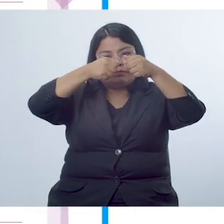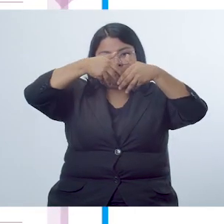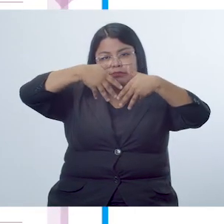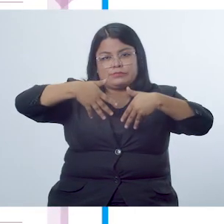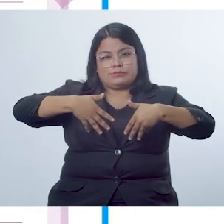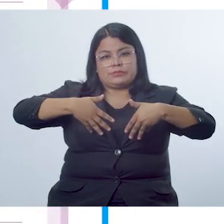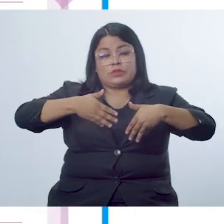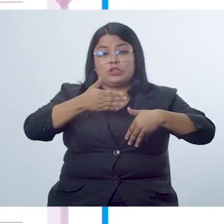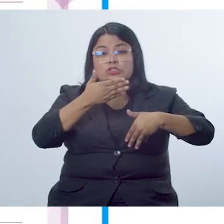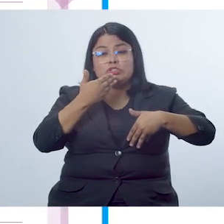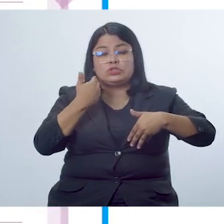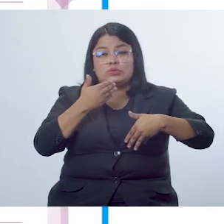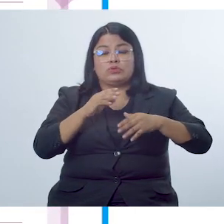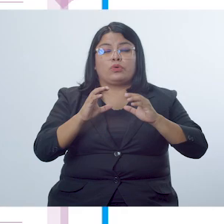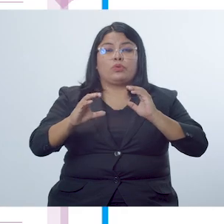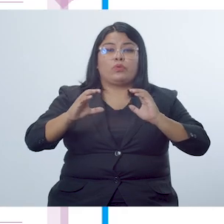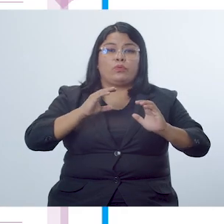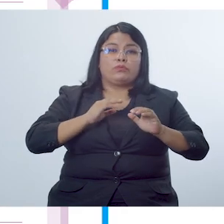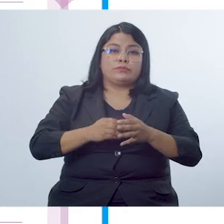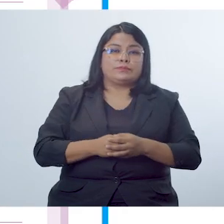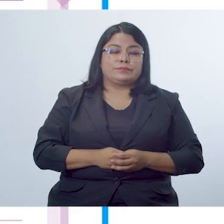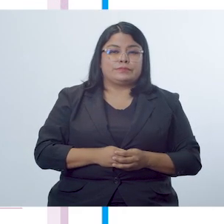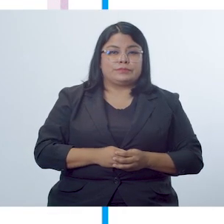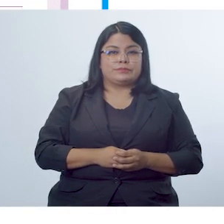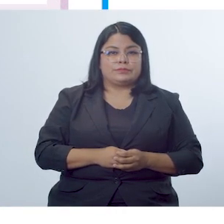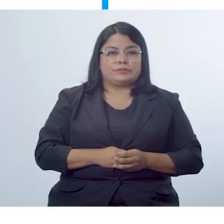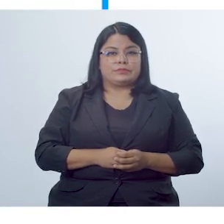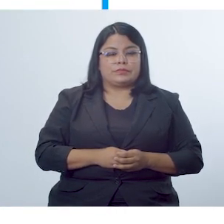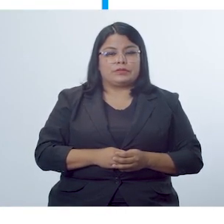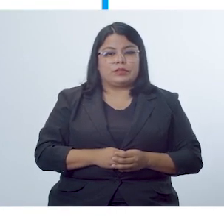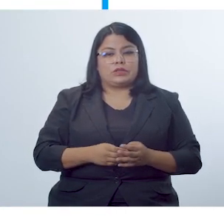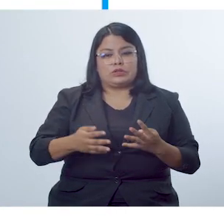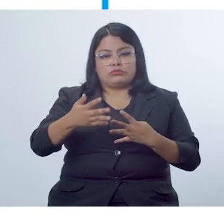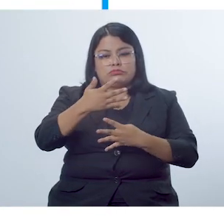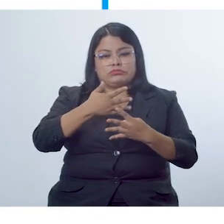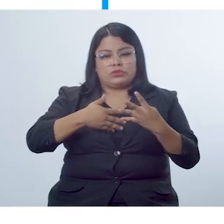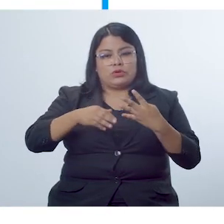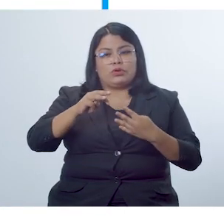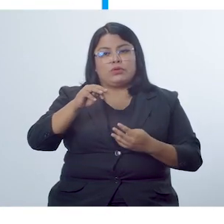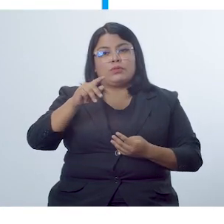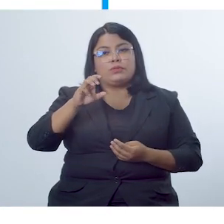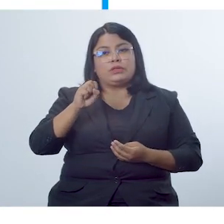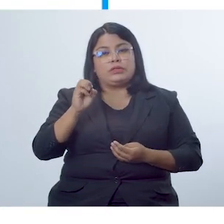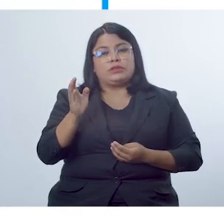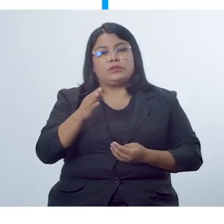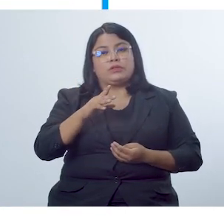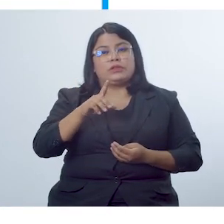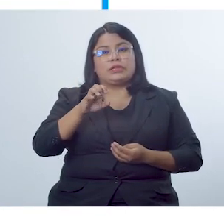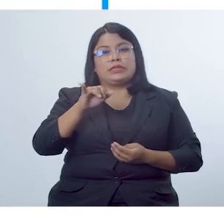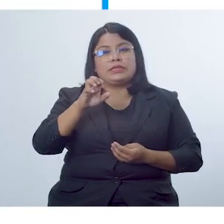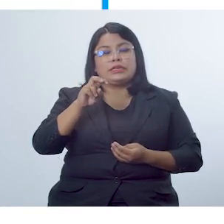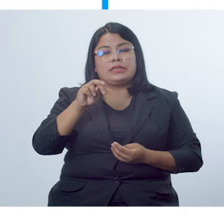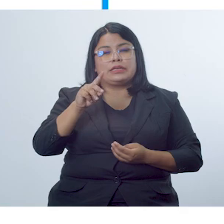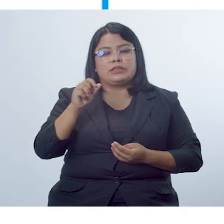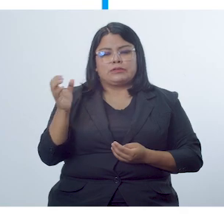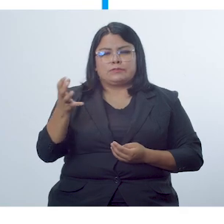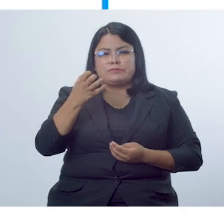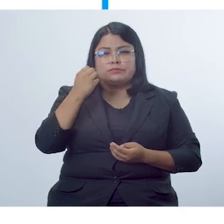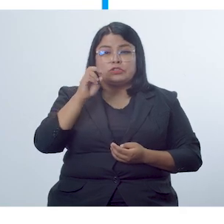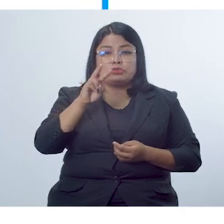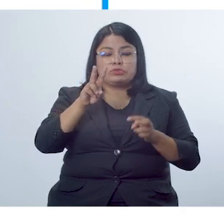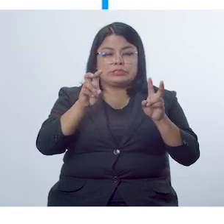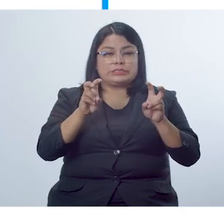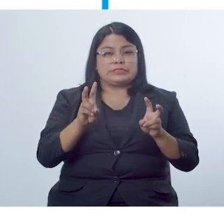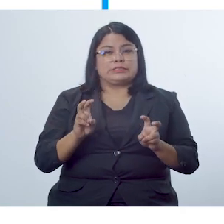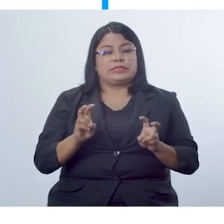ese esquema para crear una situación comunicativa, pero que gire en torno a los mitos y las leyendas. Con esto se